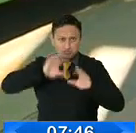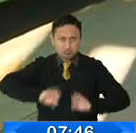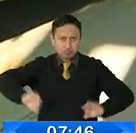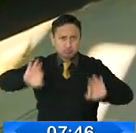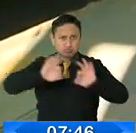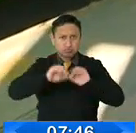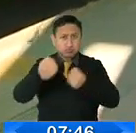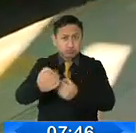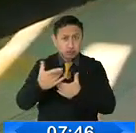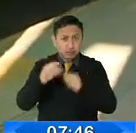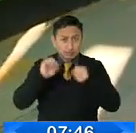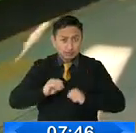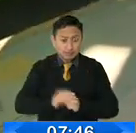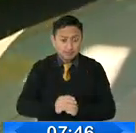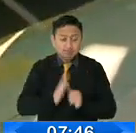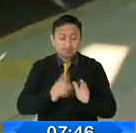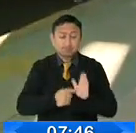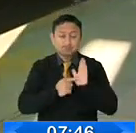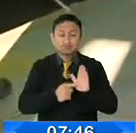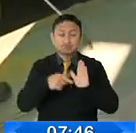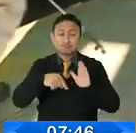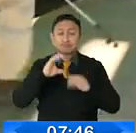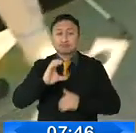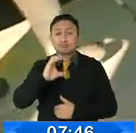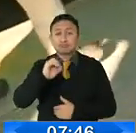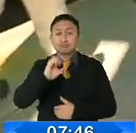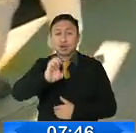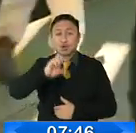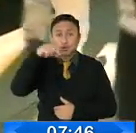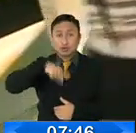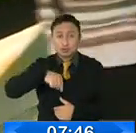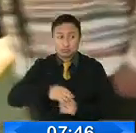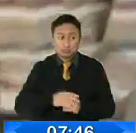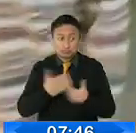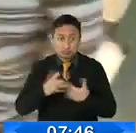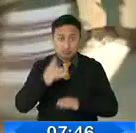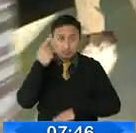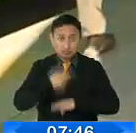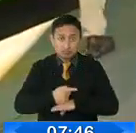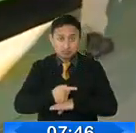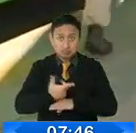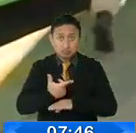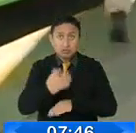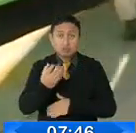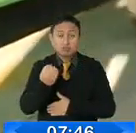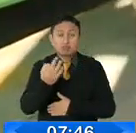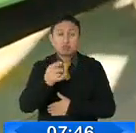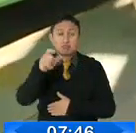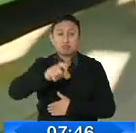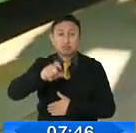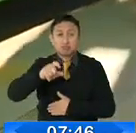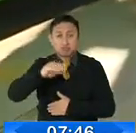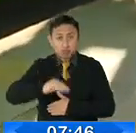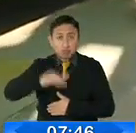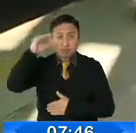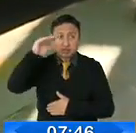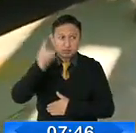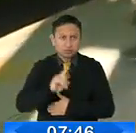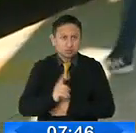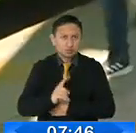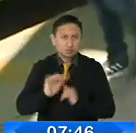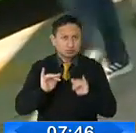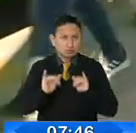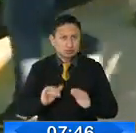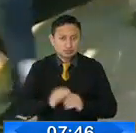puesto que es importante señalar que el COE Metropolitano no ha dispuesto un incremento del número de pasajeros en cada unidad hasta el momento,